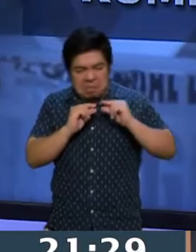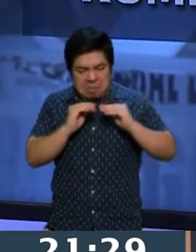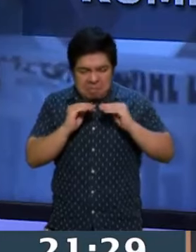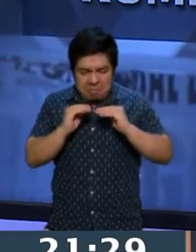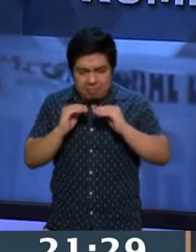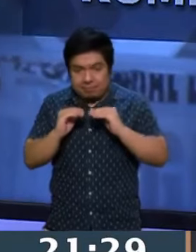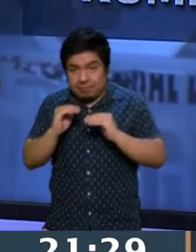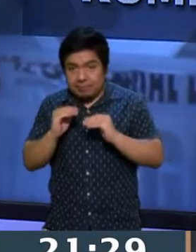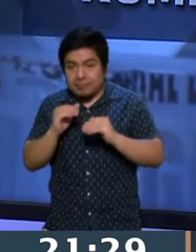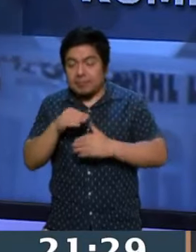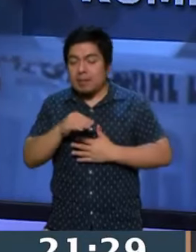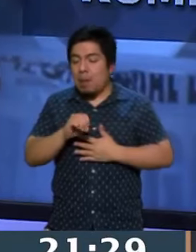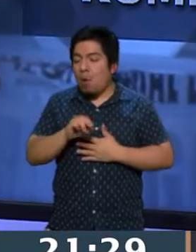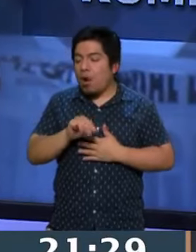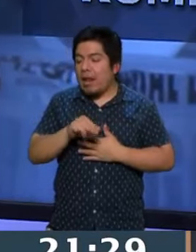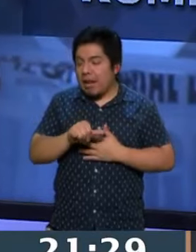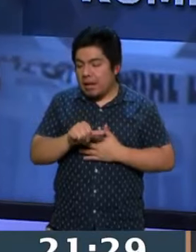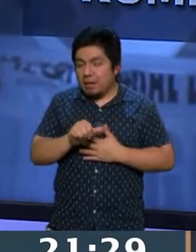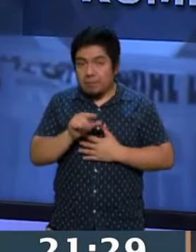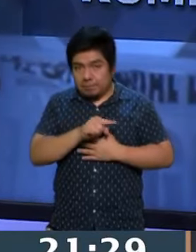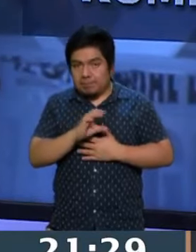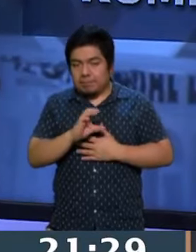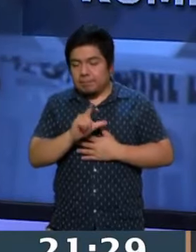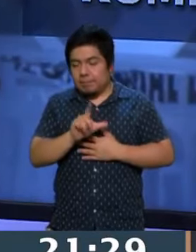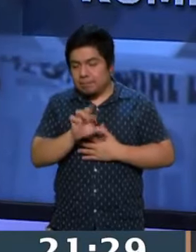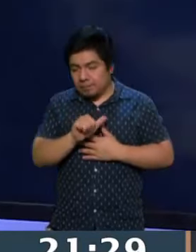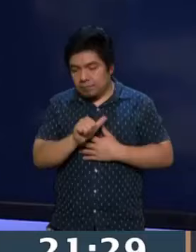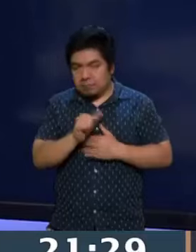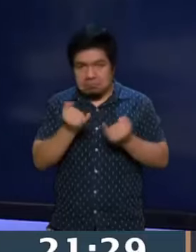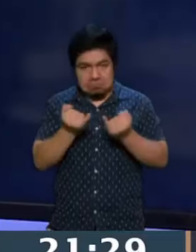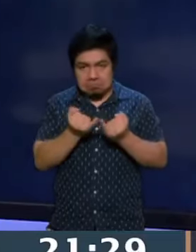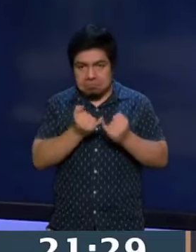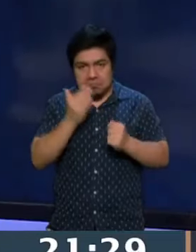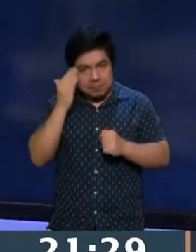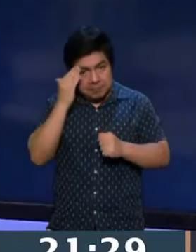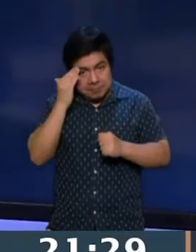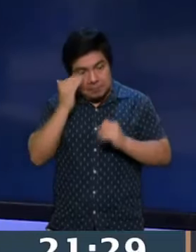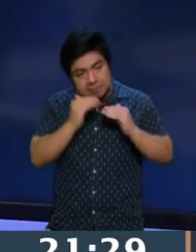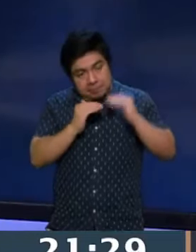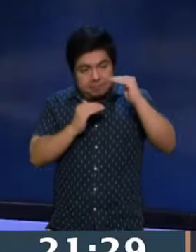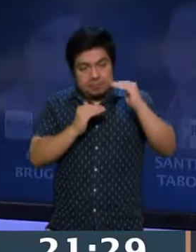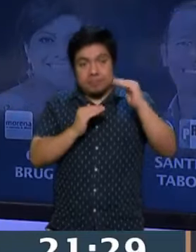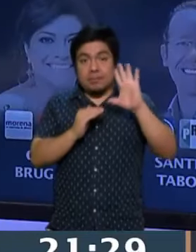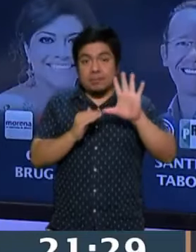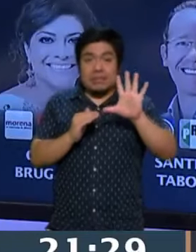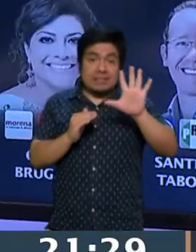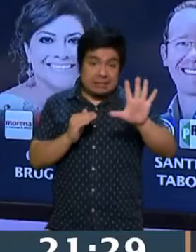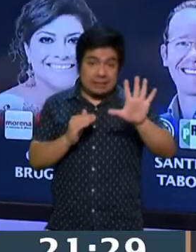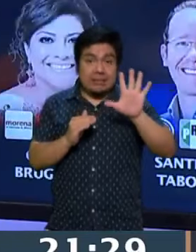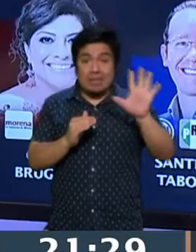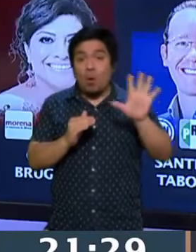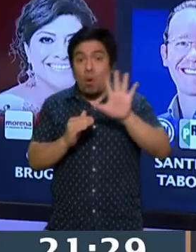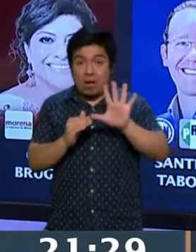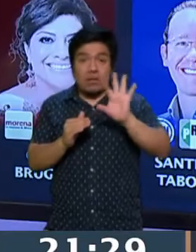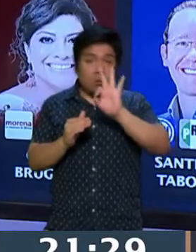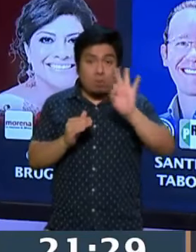que Morena, bueno, Clara Brugada va liderando, sigue liderando la contienda con un 55%.